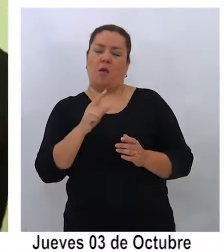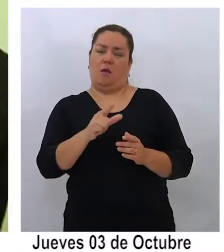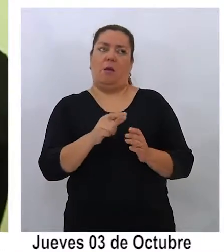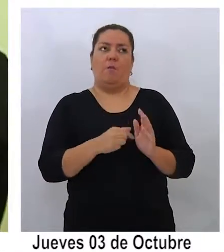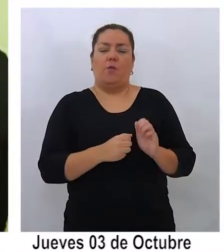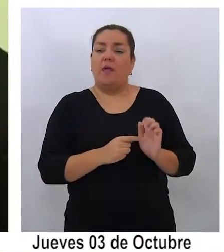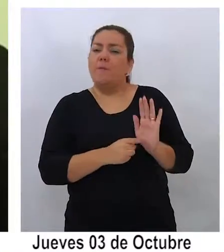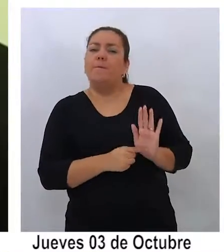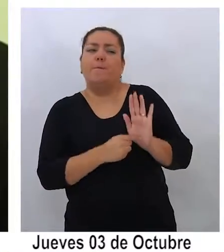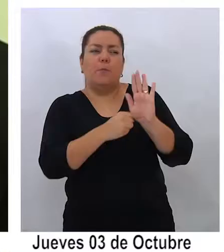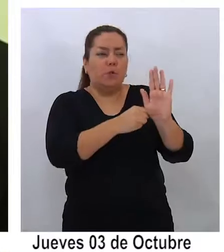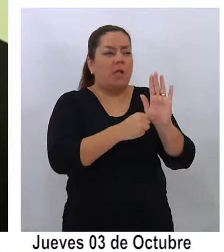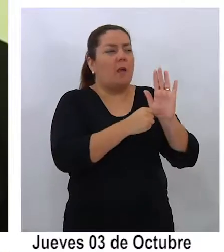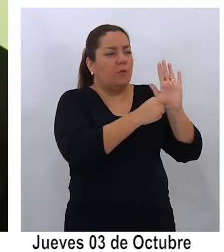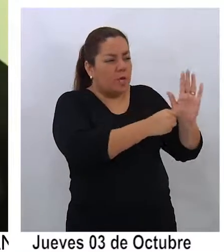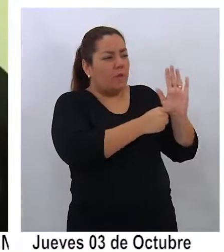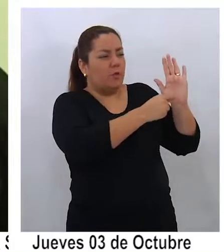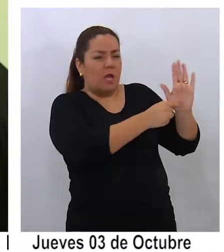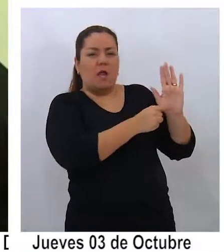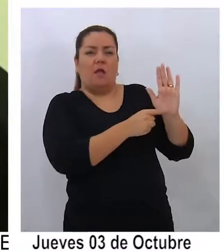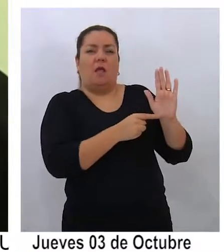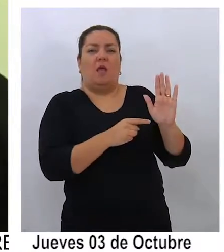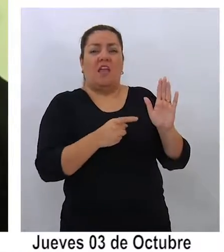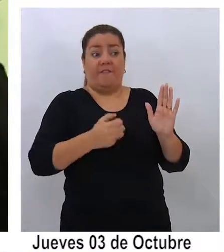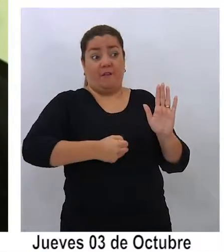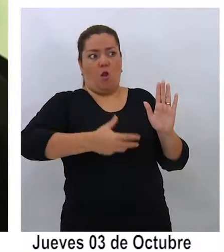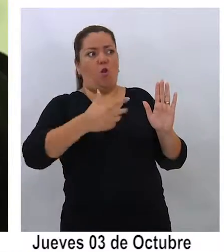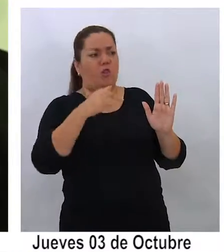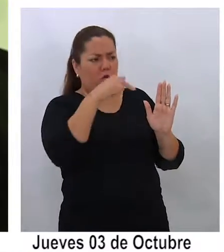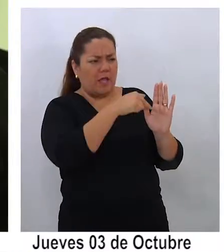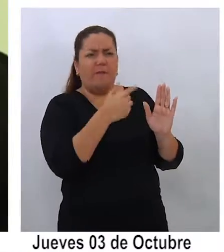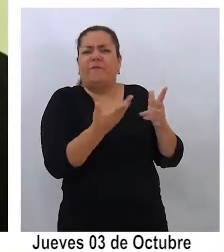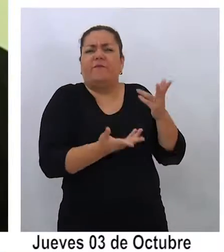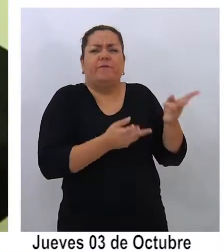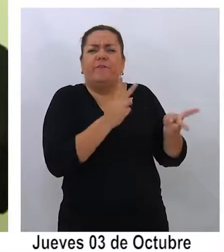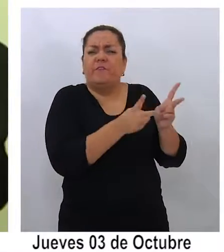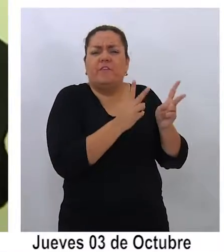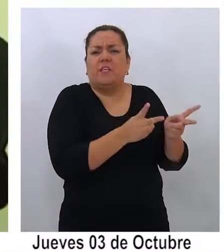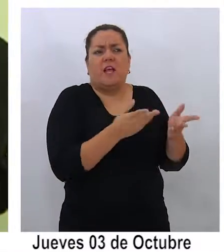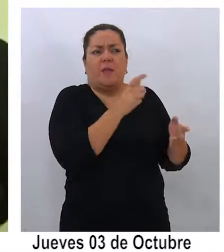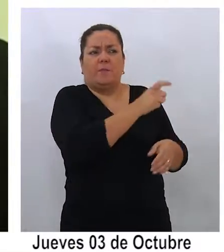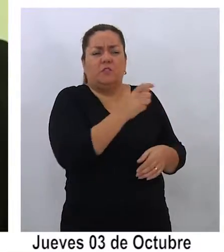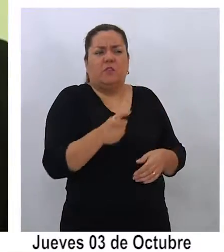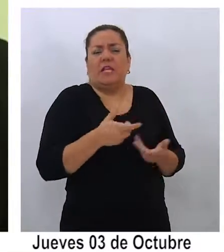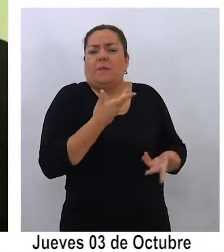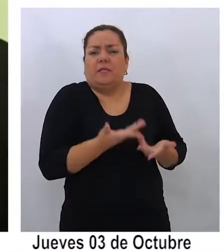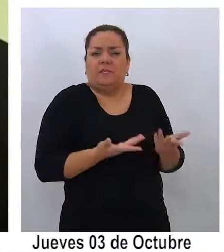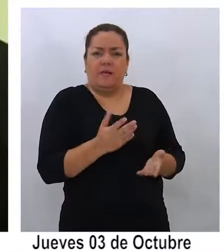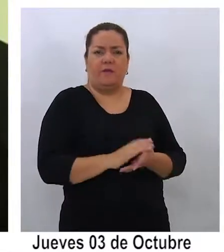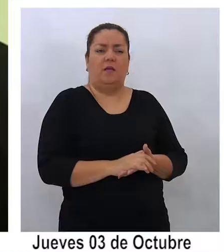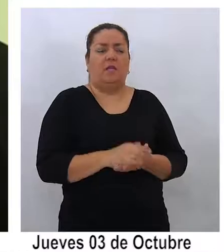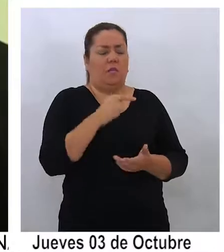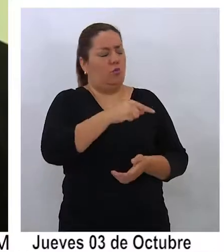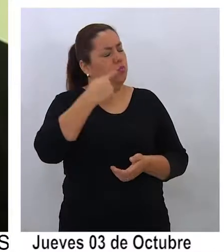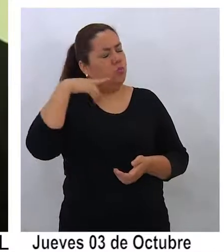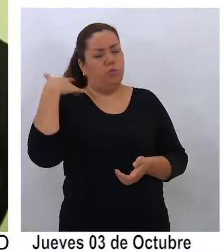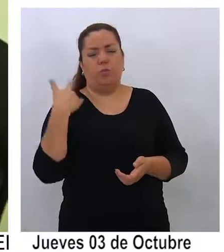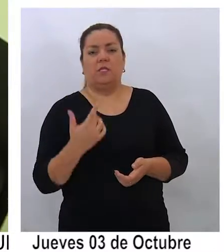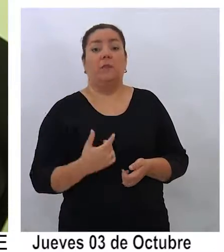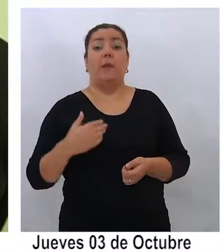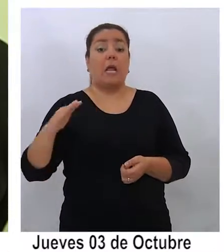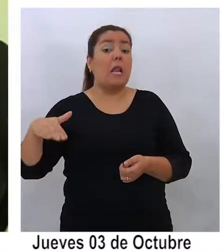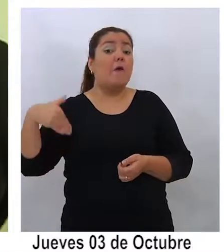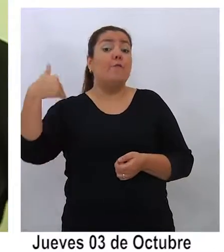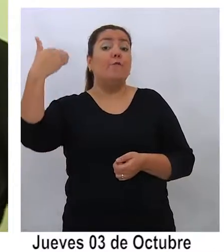dar a conocer y poner en valor lo que pasaba en esa época en la Pampa es muy importante para que